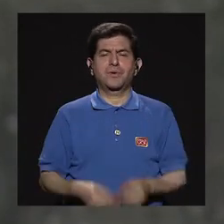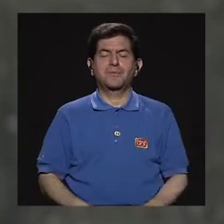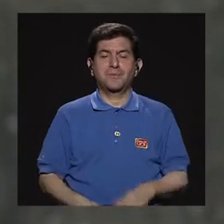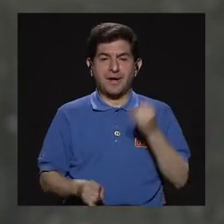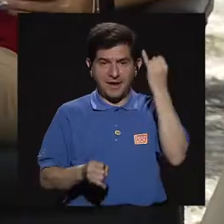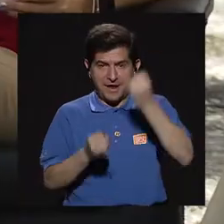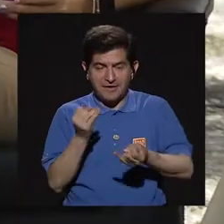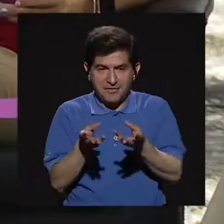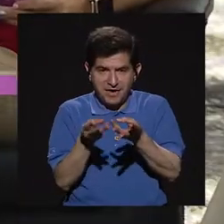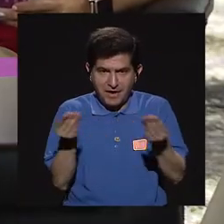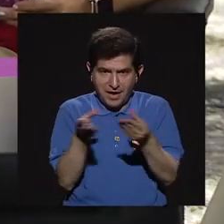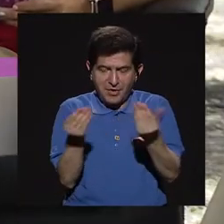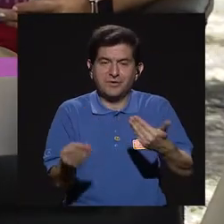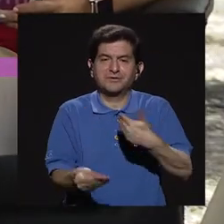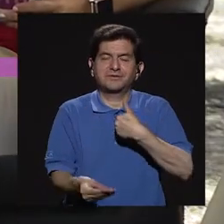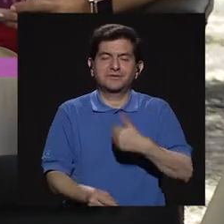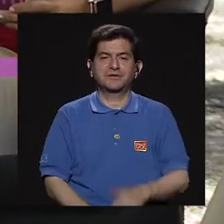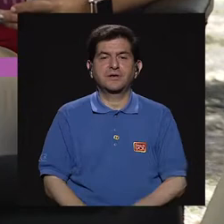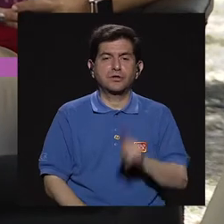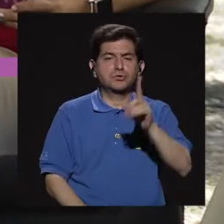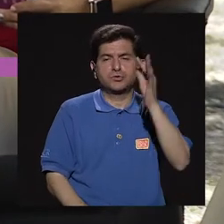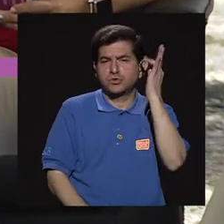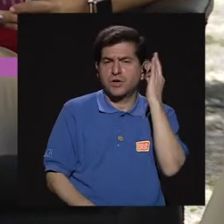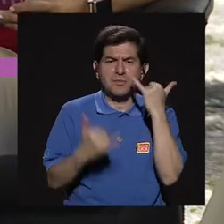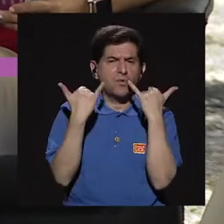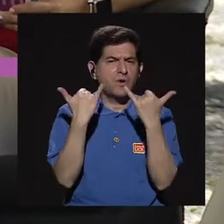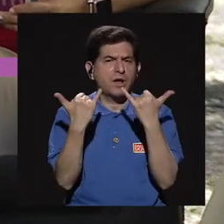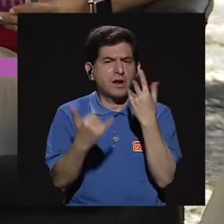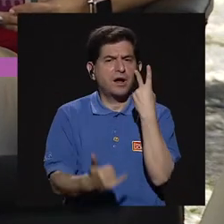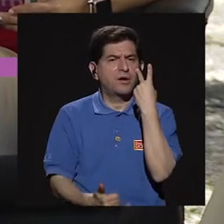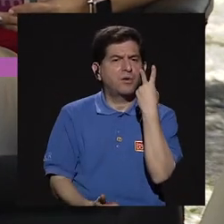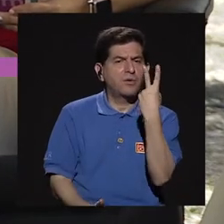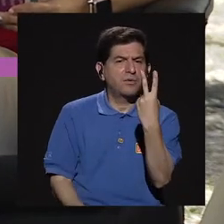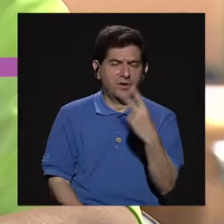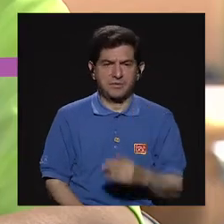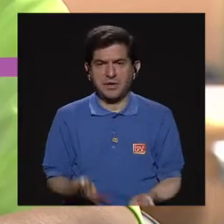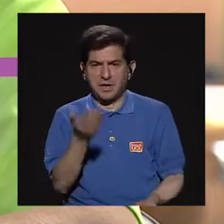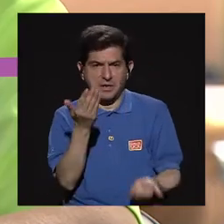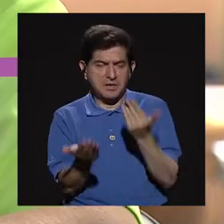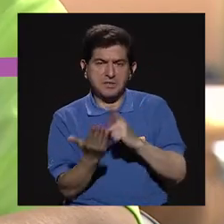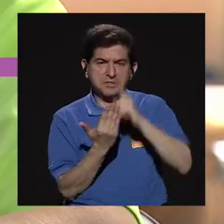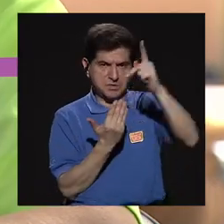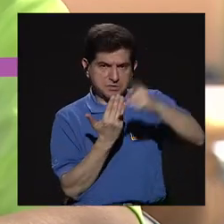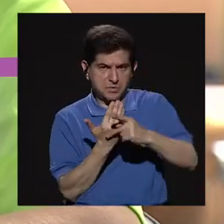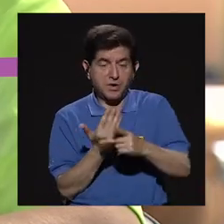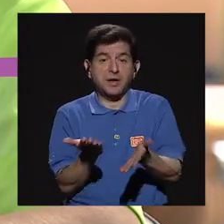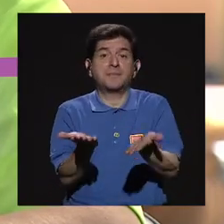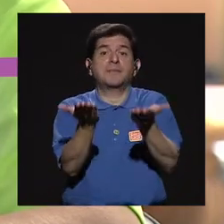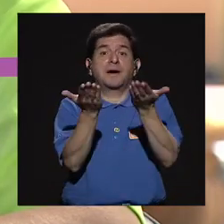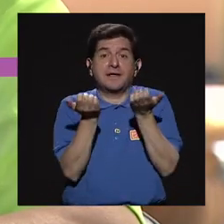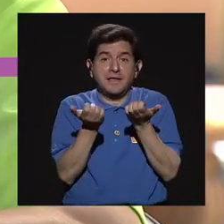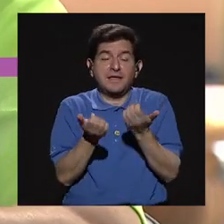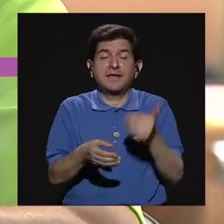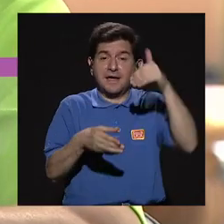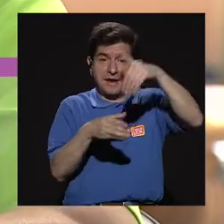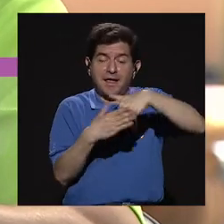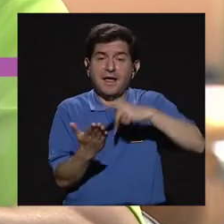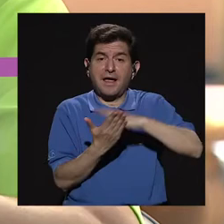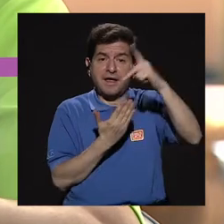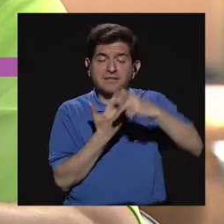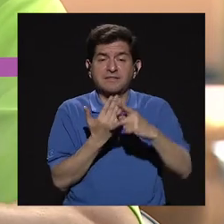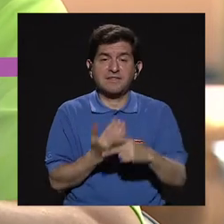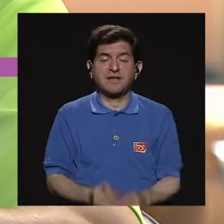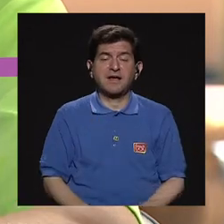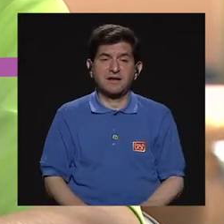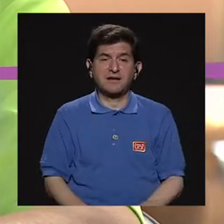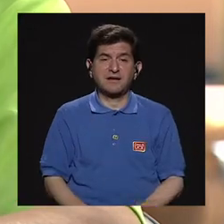producto. Si alguna mujer ahorita nos está viendo y quisiera ingresar a este programa,